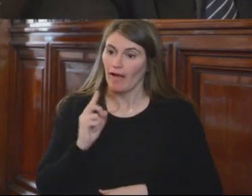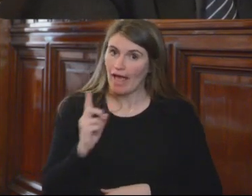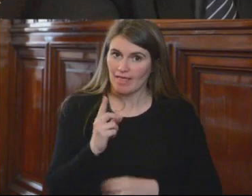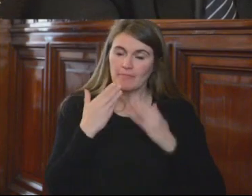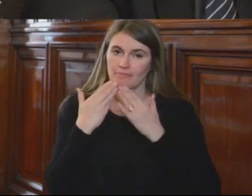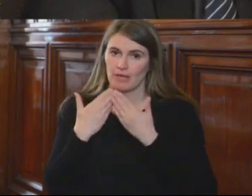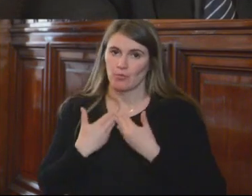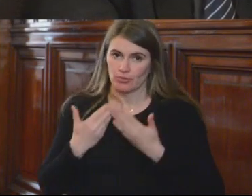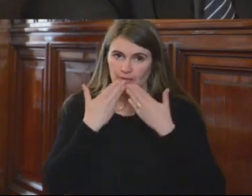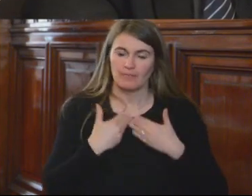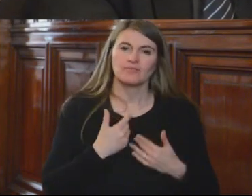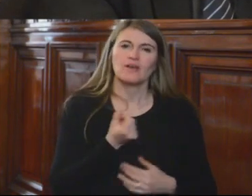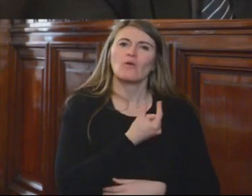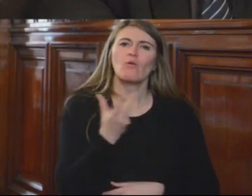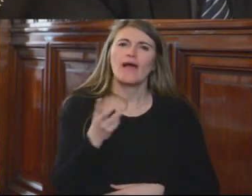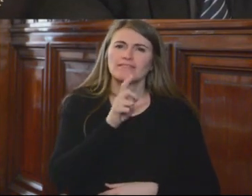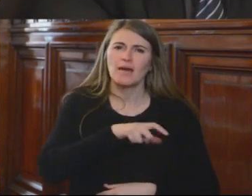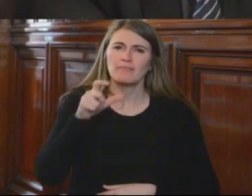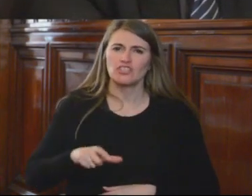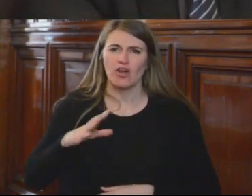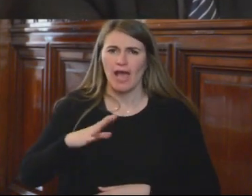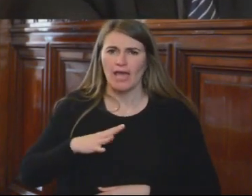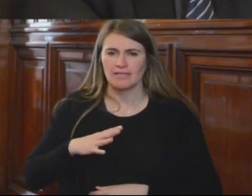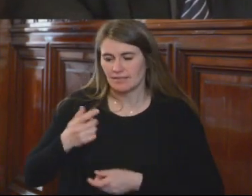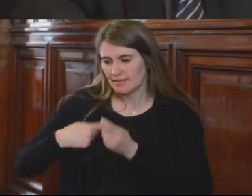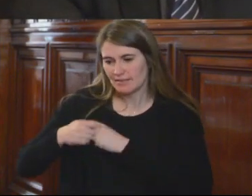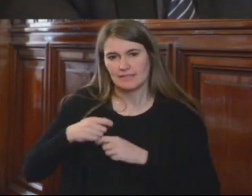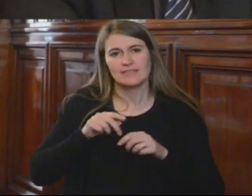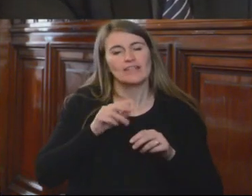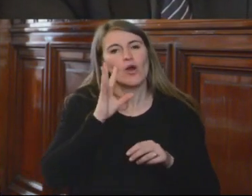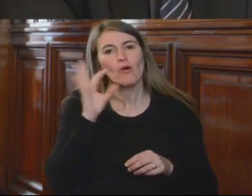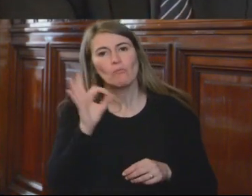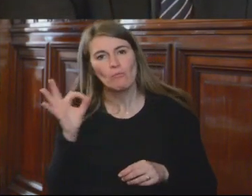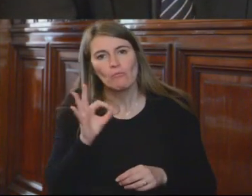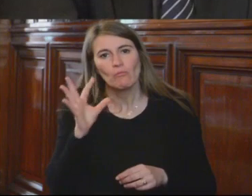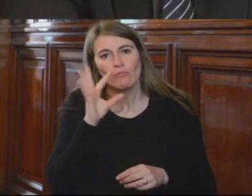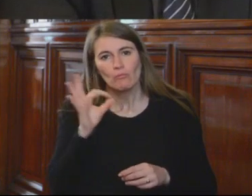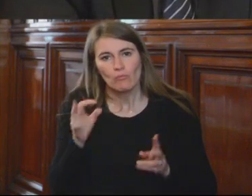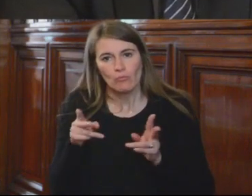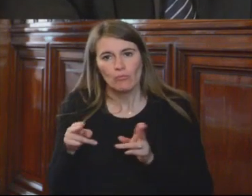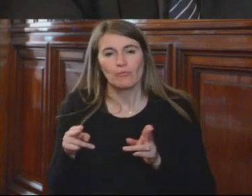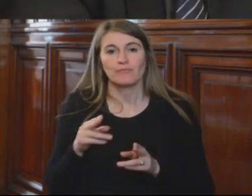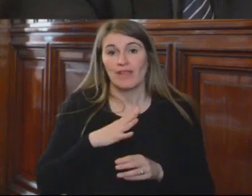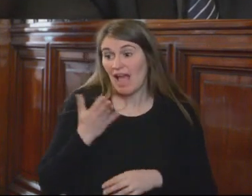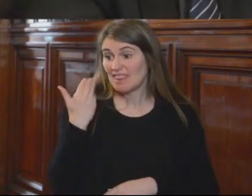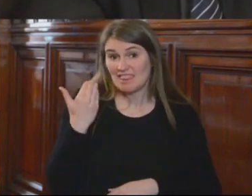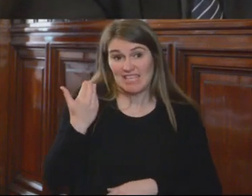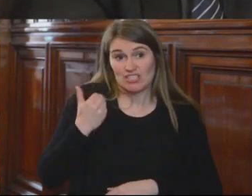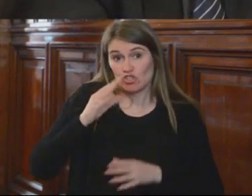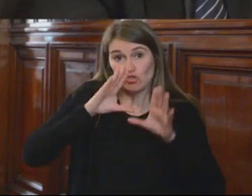están en esta transitoriedad, todos los jueces y juezas del anterior sistema están en este